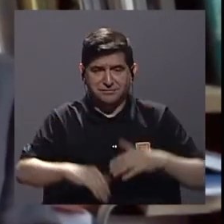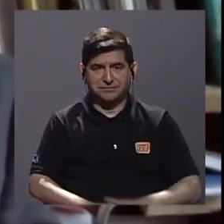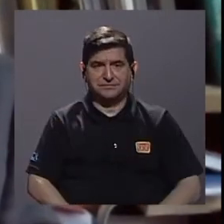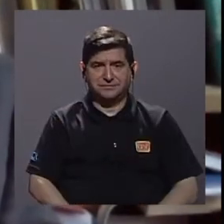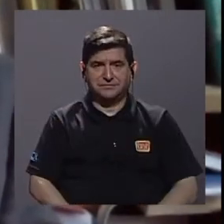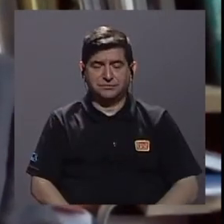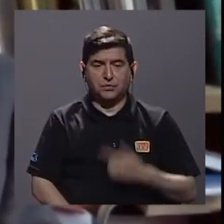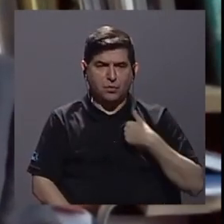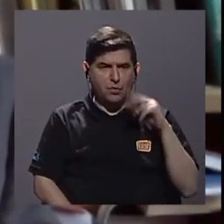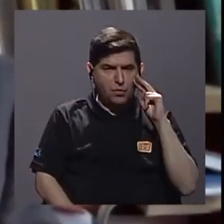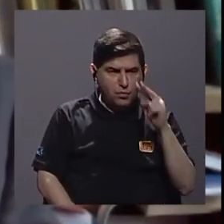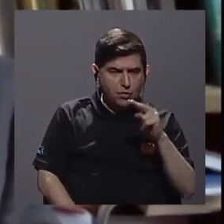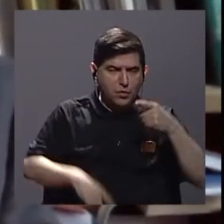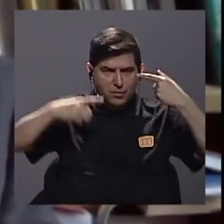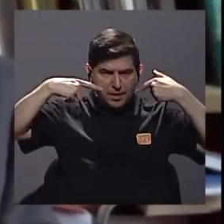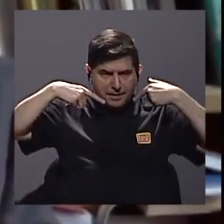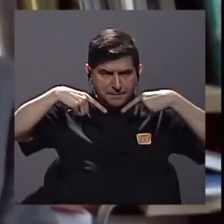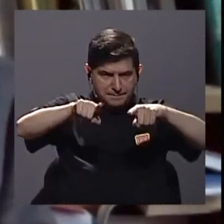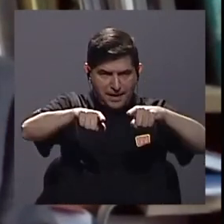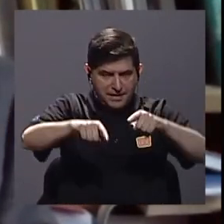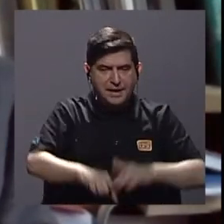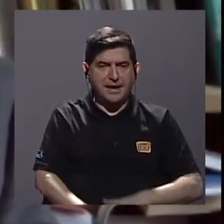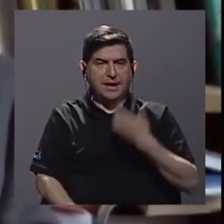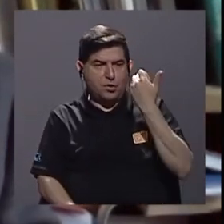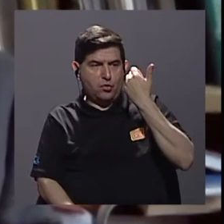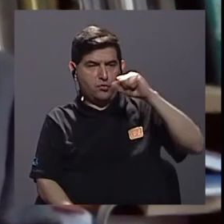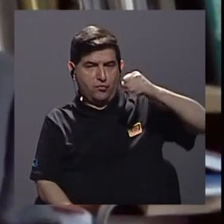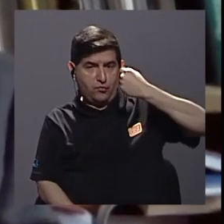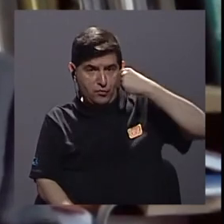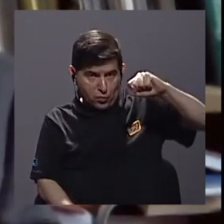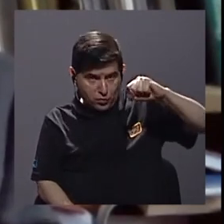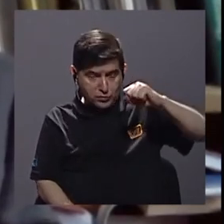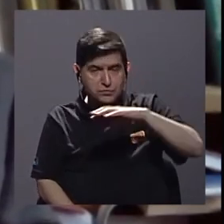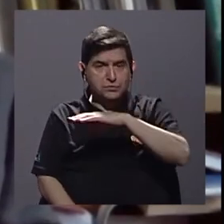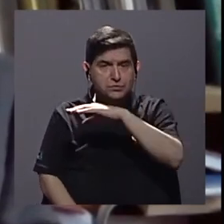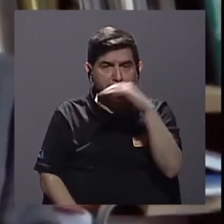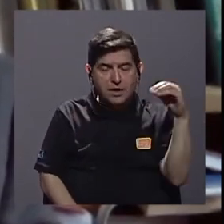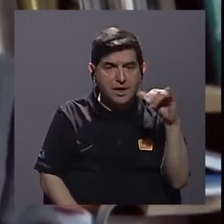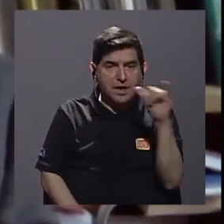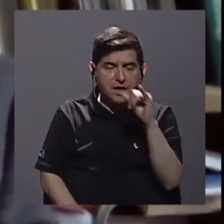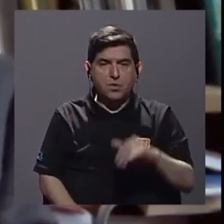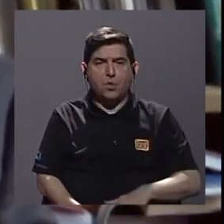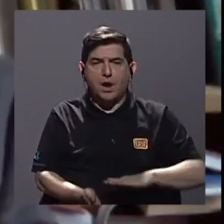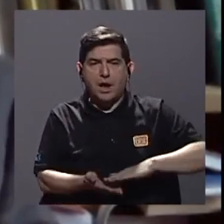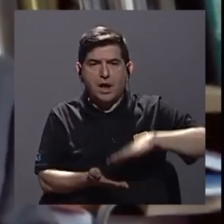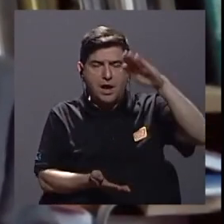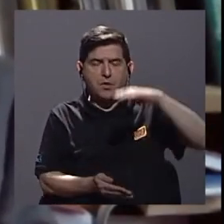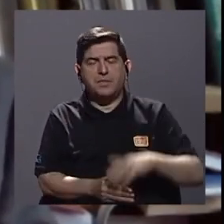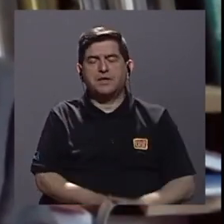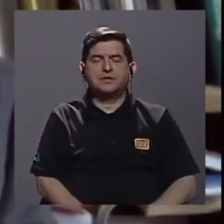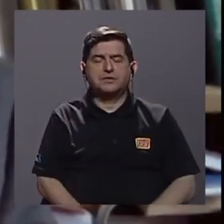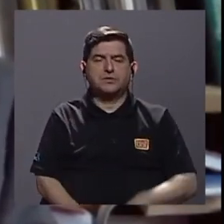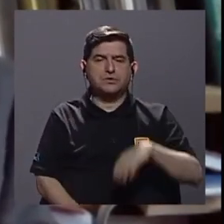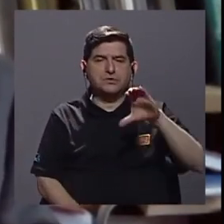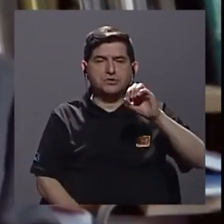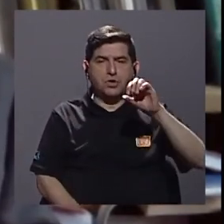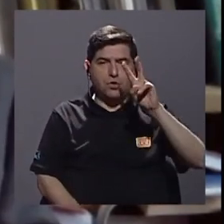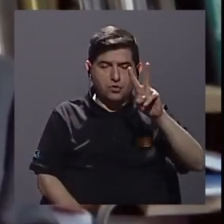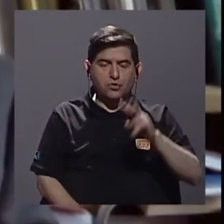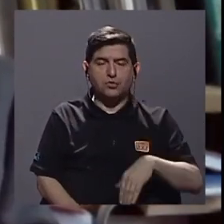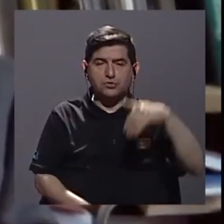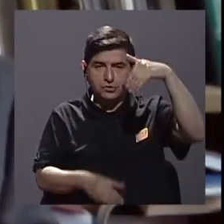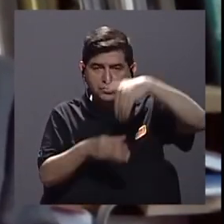ver el paralelismo entre esas revoluciones y también el aumento de dióxido de carbono en la atmósfera